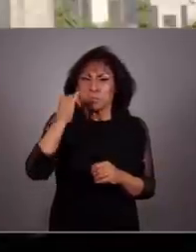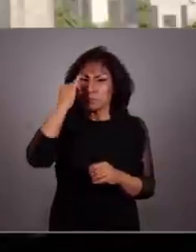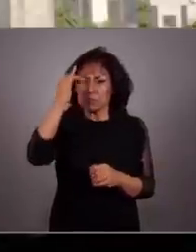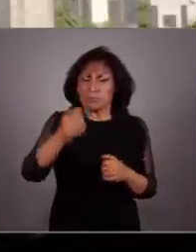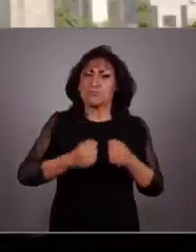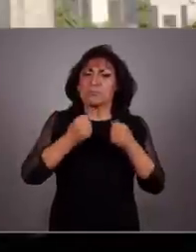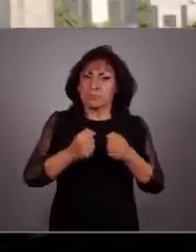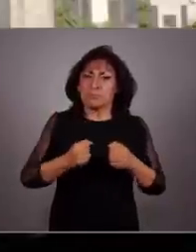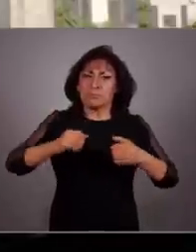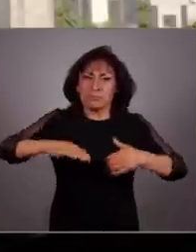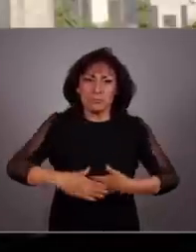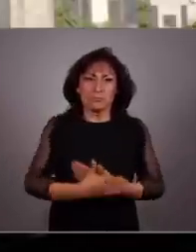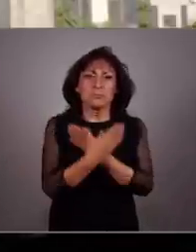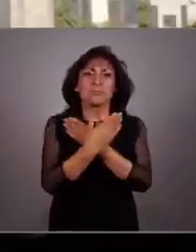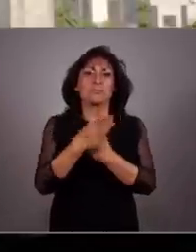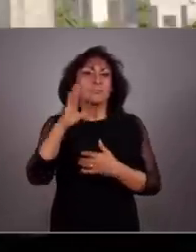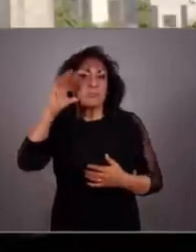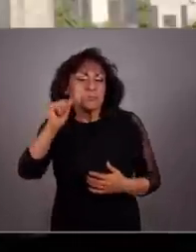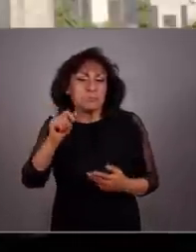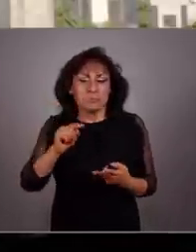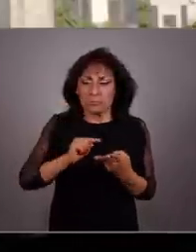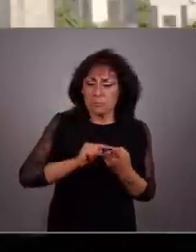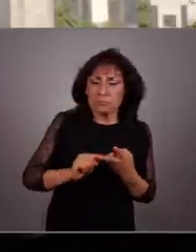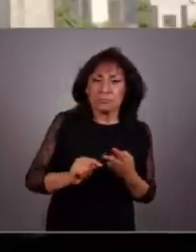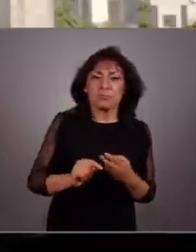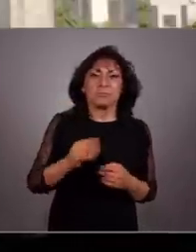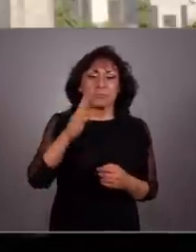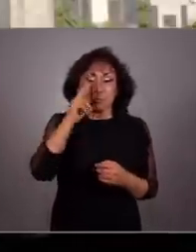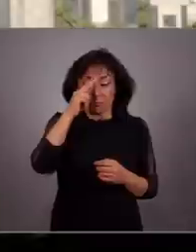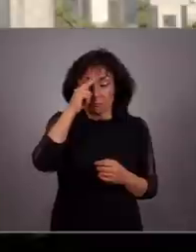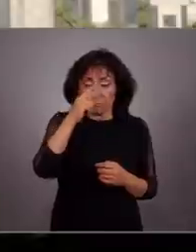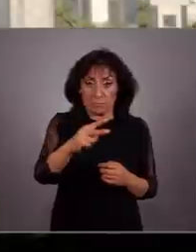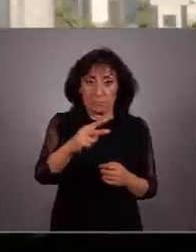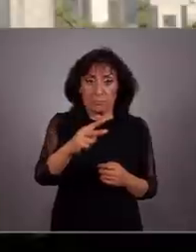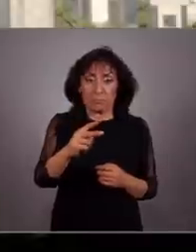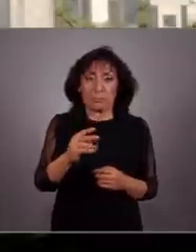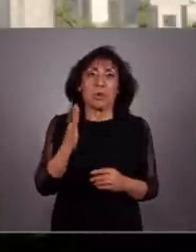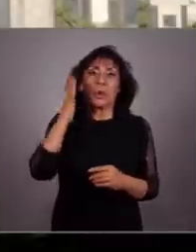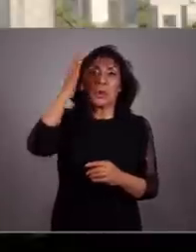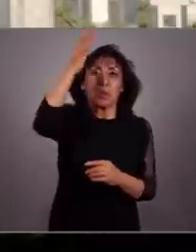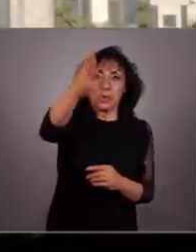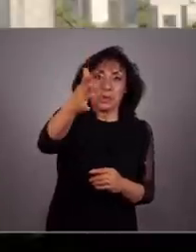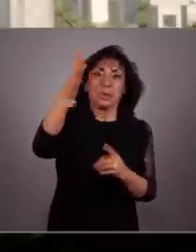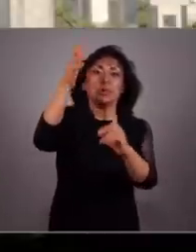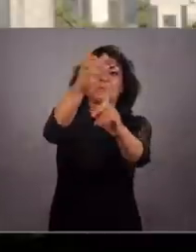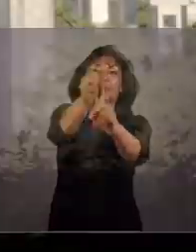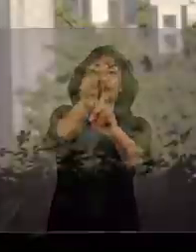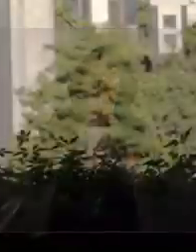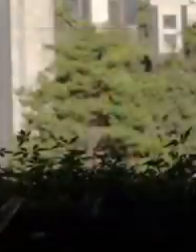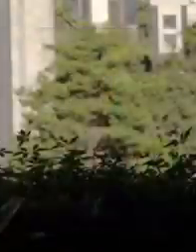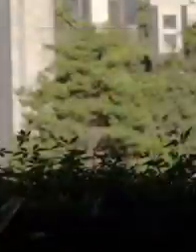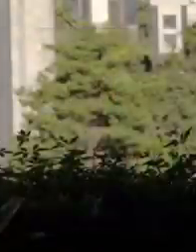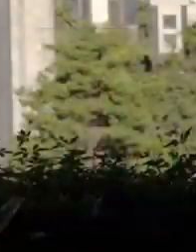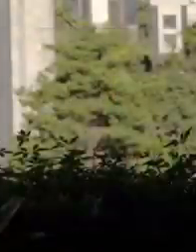es que Movimiento Ciudadano es la alternativa que tiene México para avanzar hacia su futuro.